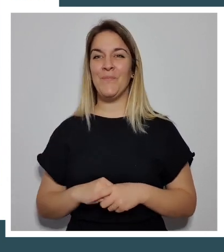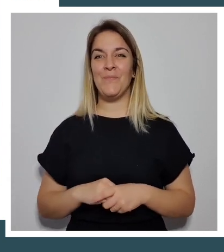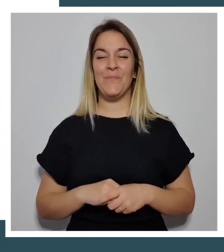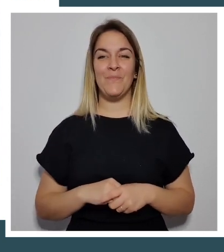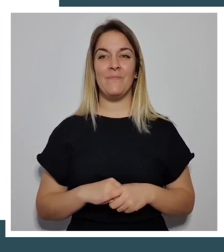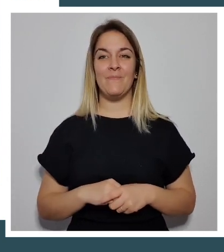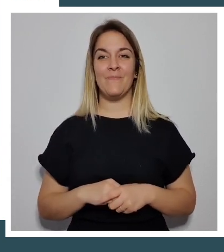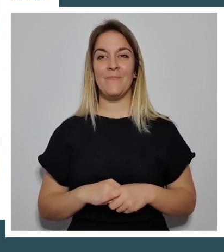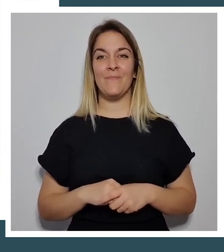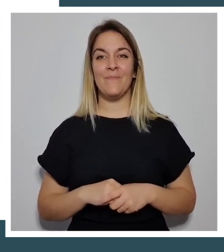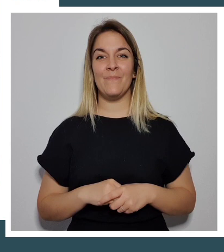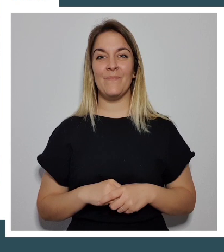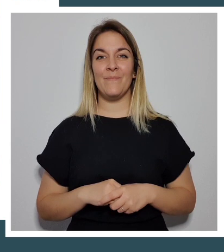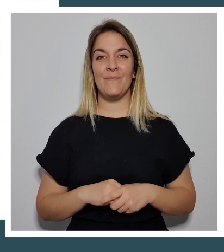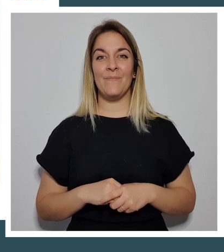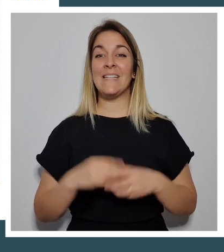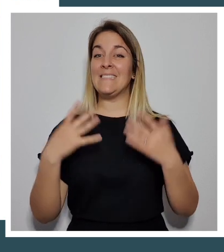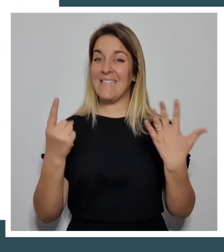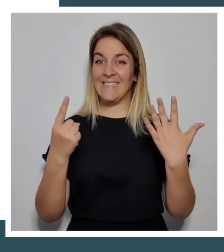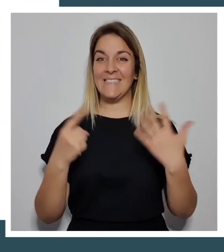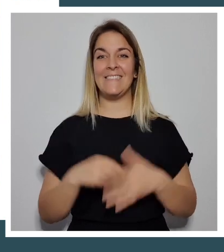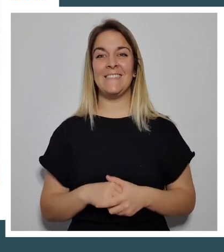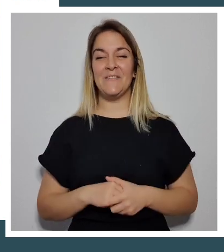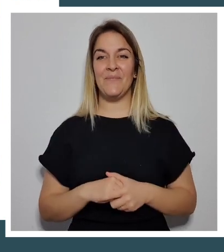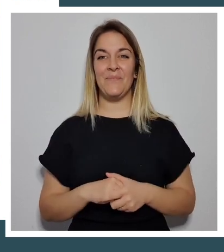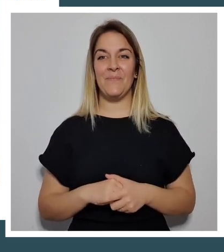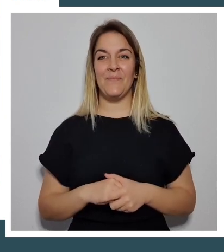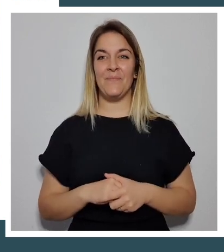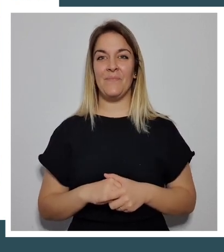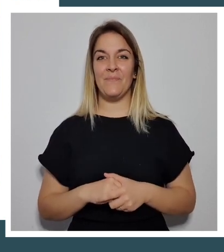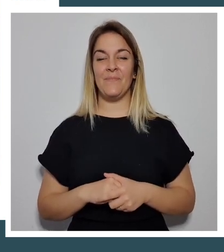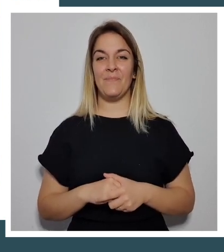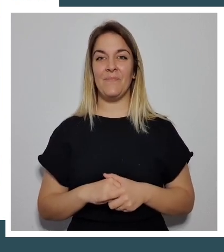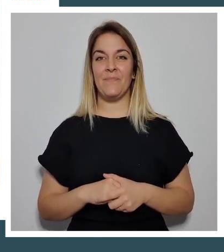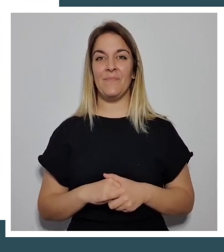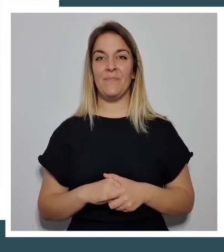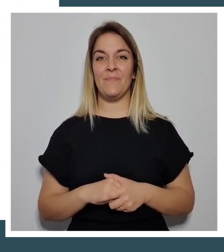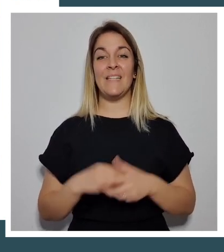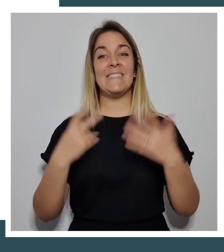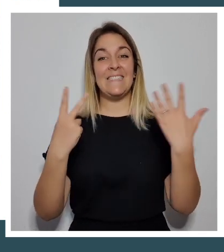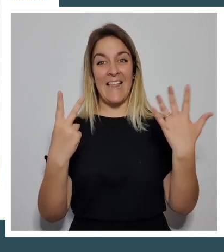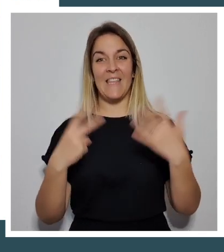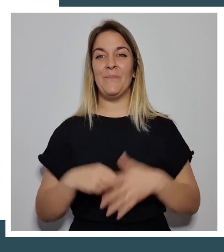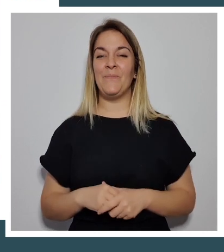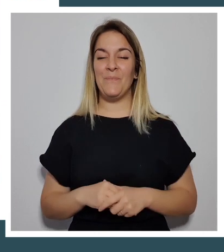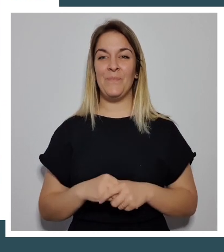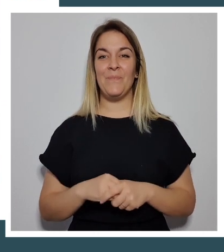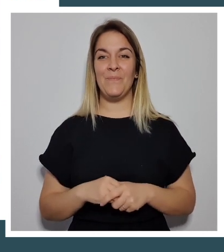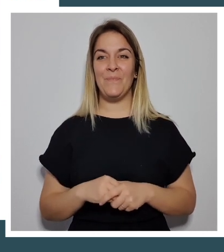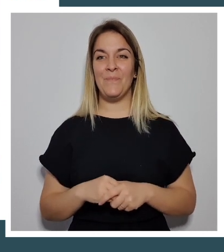6, 7,